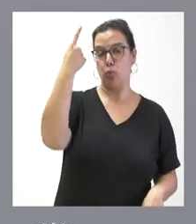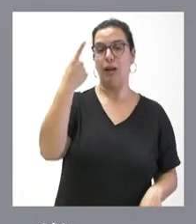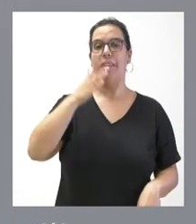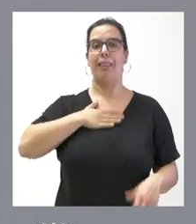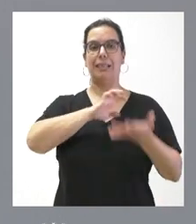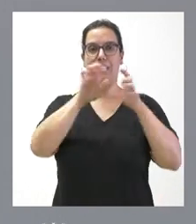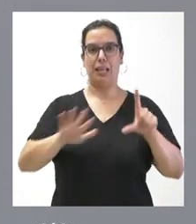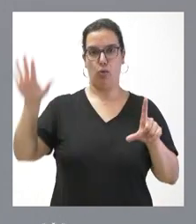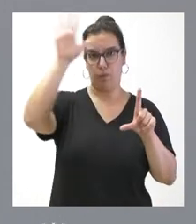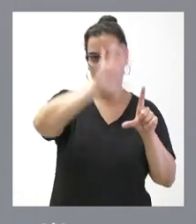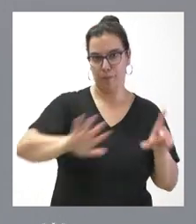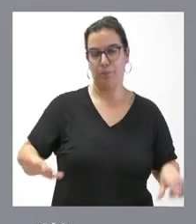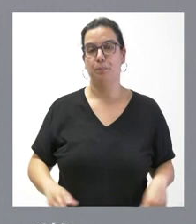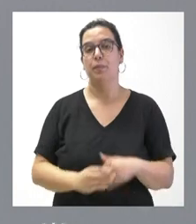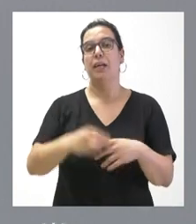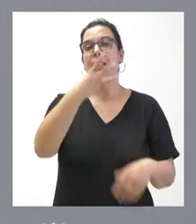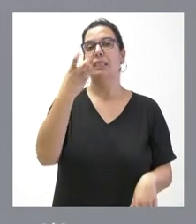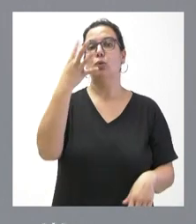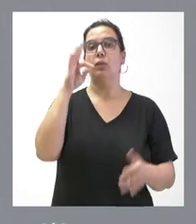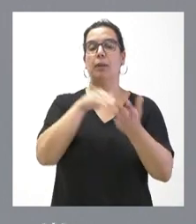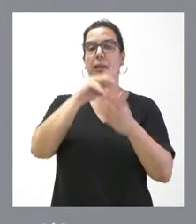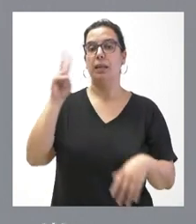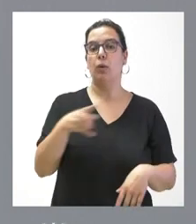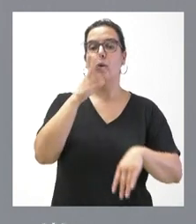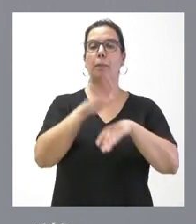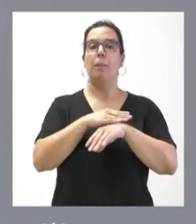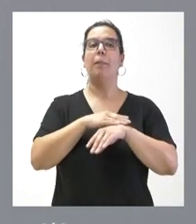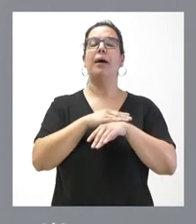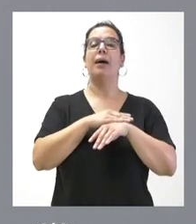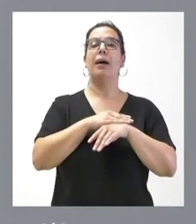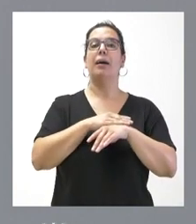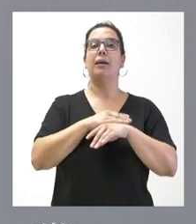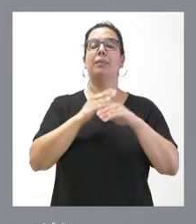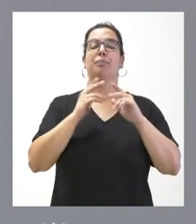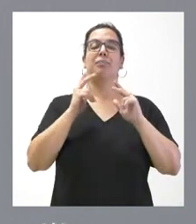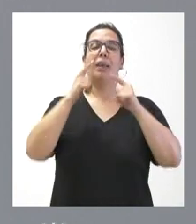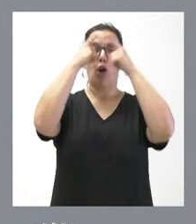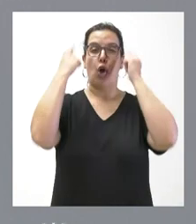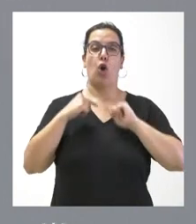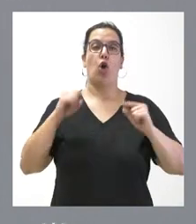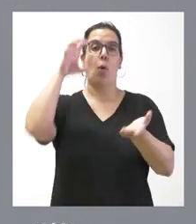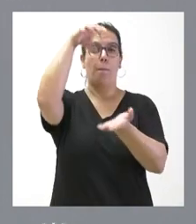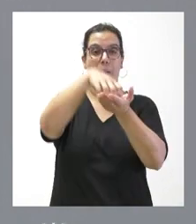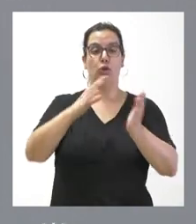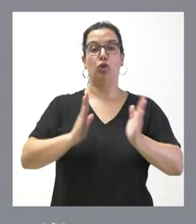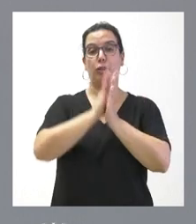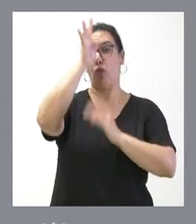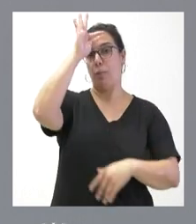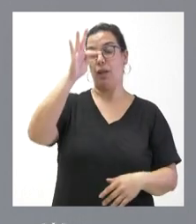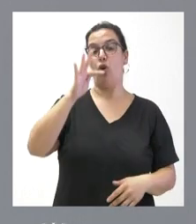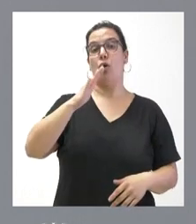Castilla y León. 340.000 euros para intervenciones en el convento Santo Domingo de Piedraíta, en Ávila.